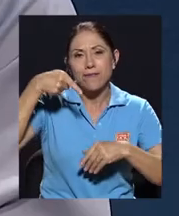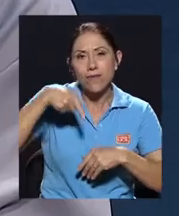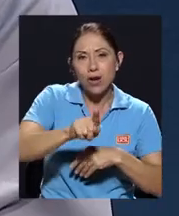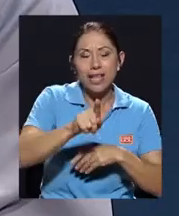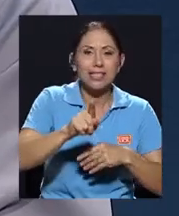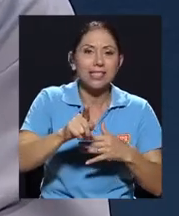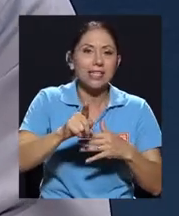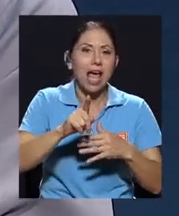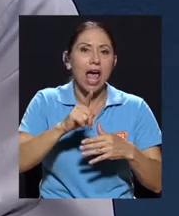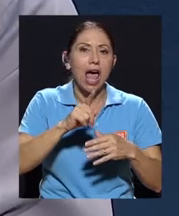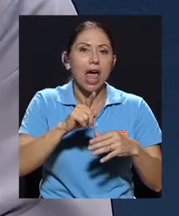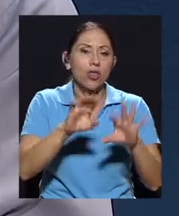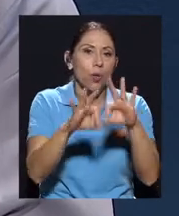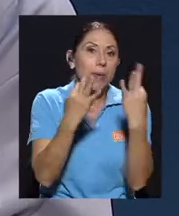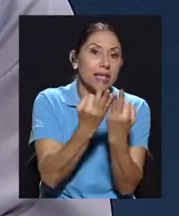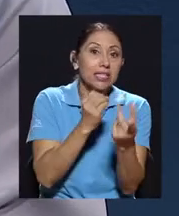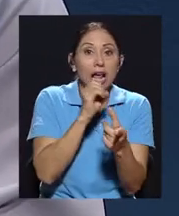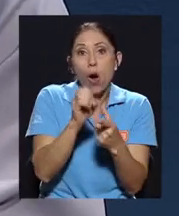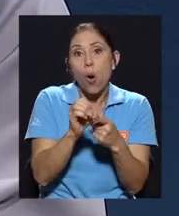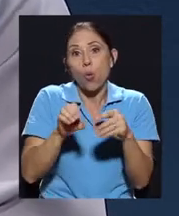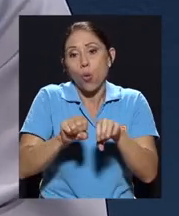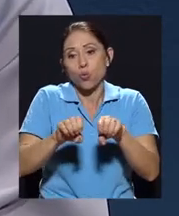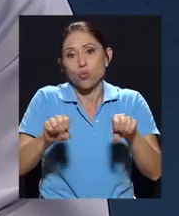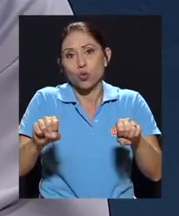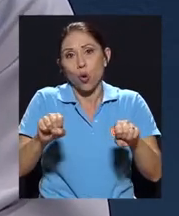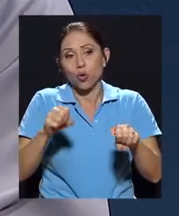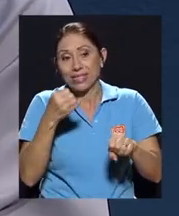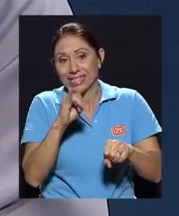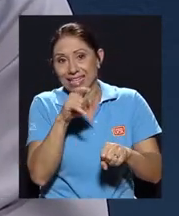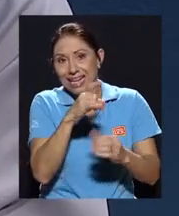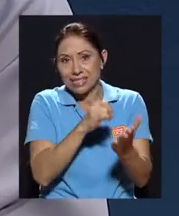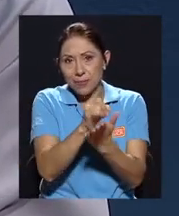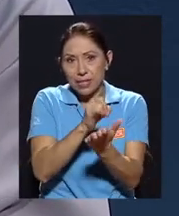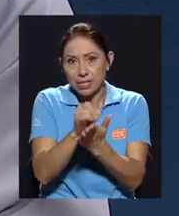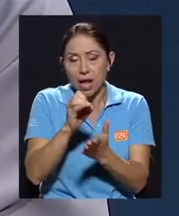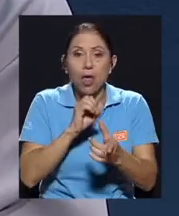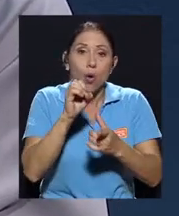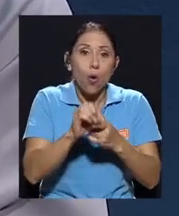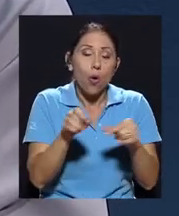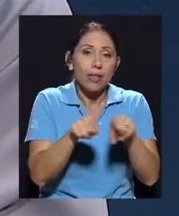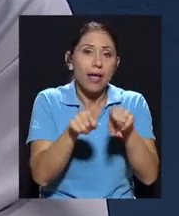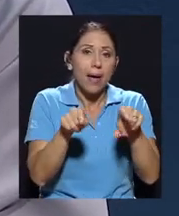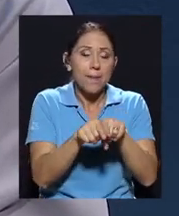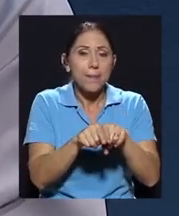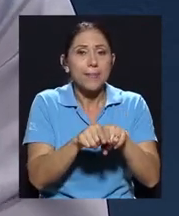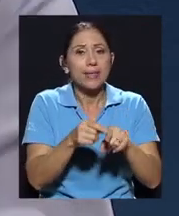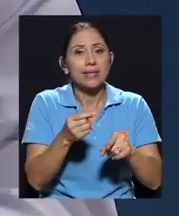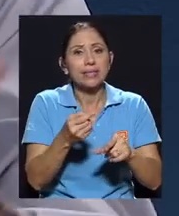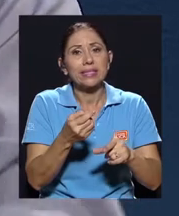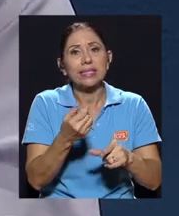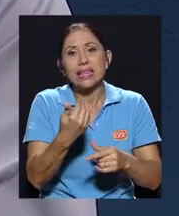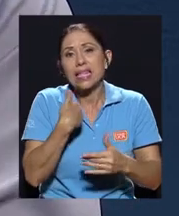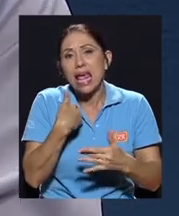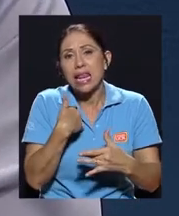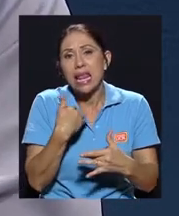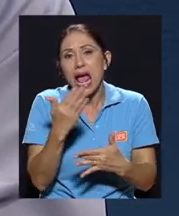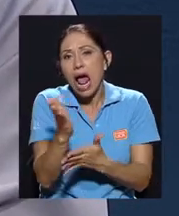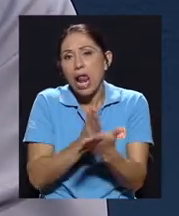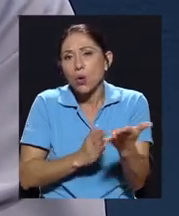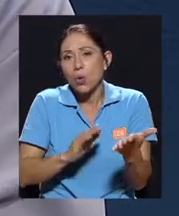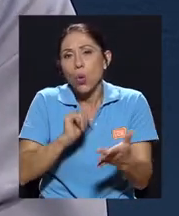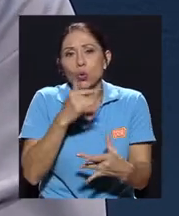de corrupción como investigado y además si tiene algún otro interés que